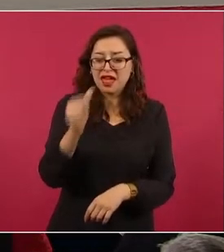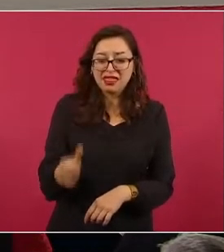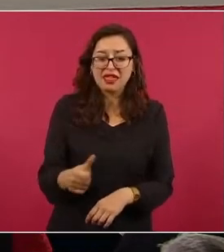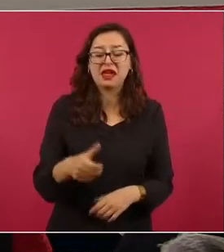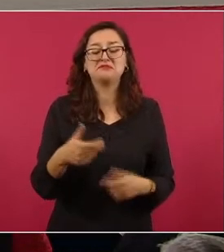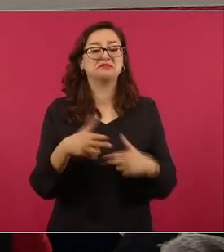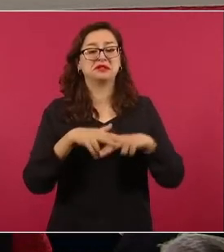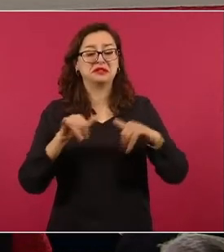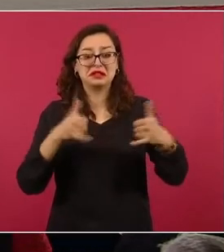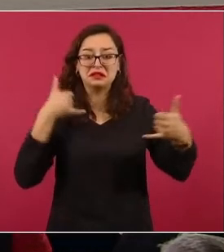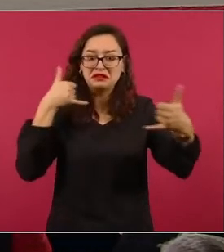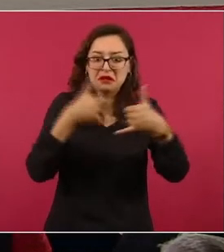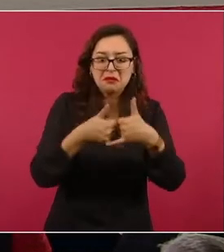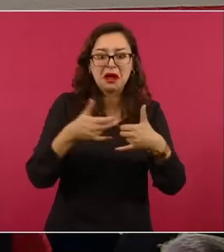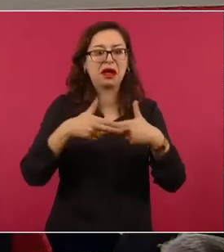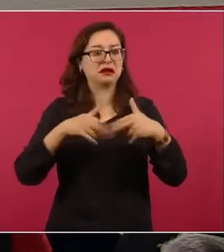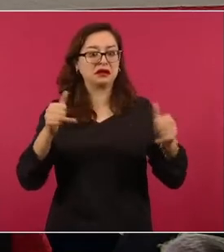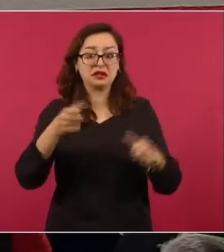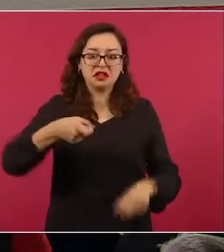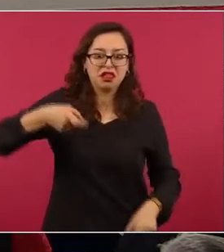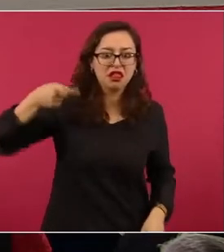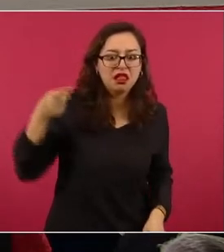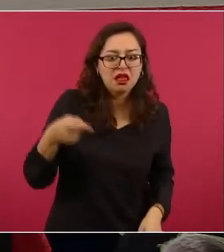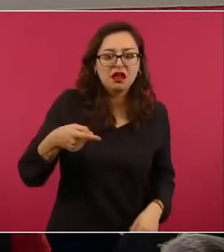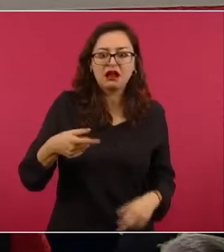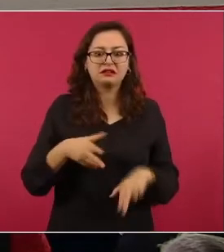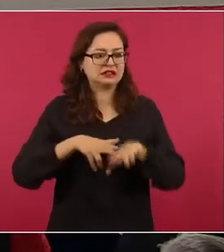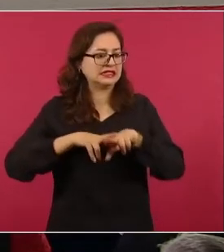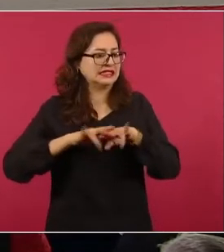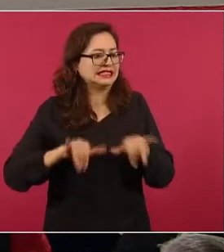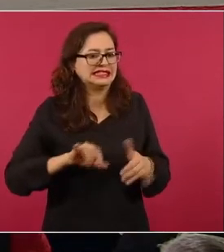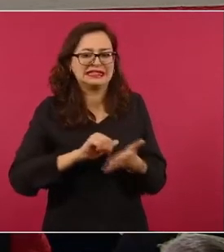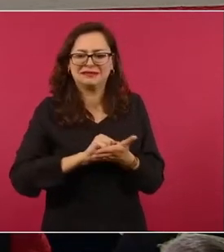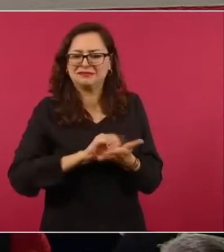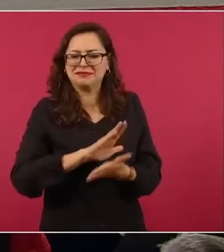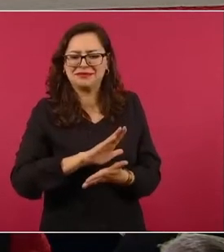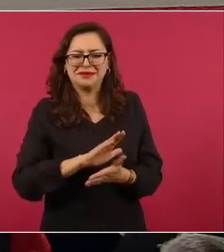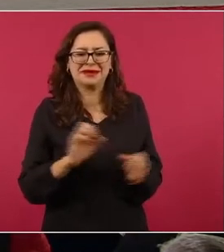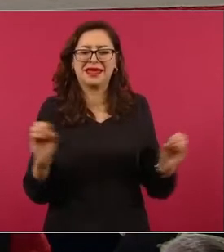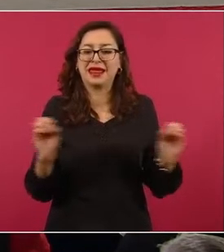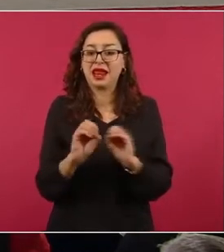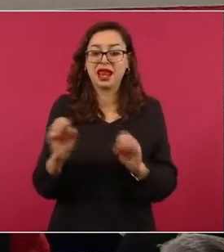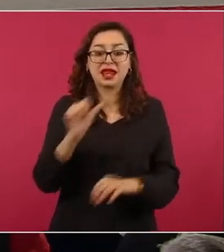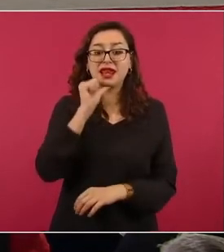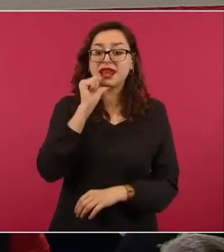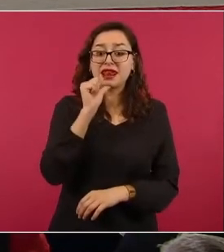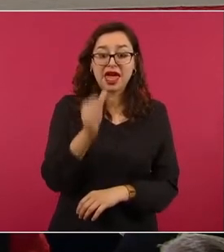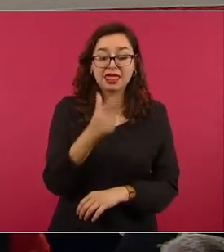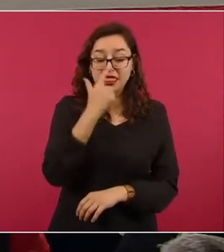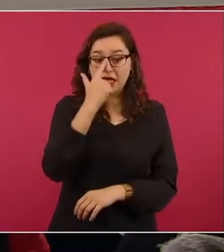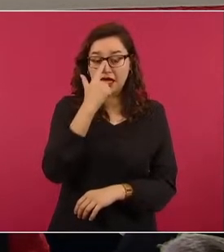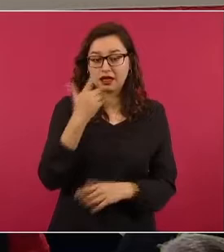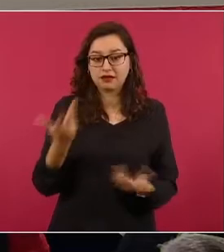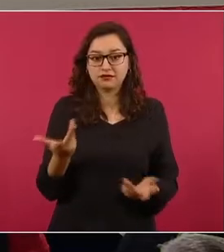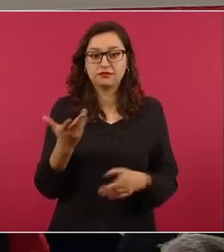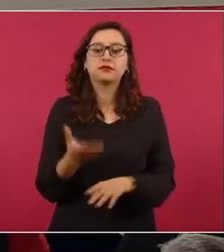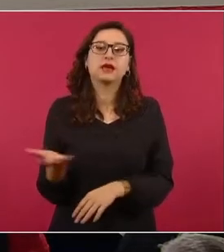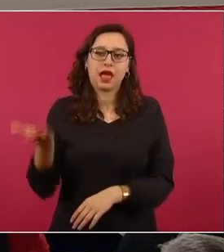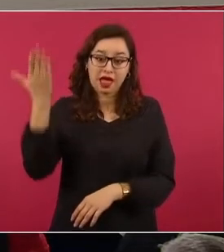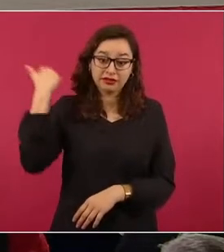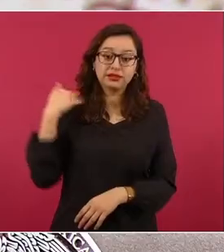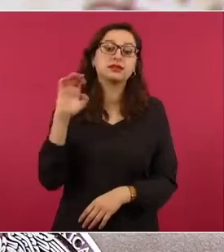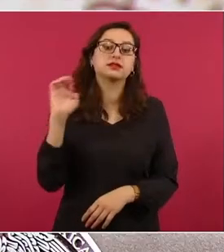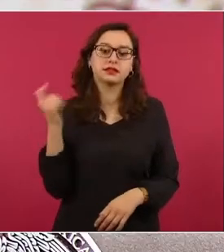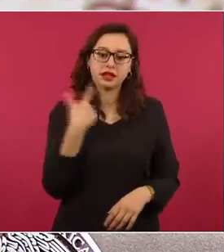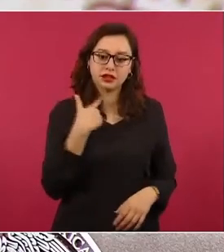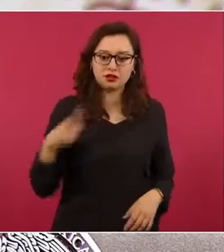periodistas. ni ha pedido que despidan a ningún comunicador, como ustedes recordarán, que sí pasaba en sexenios